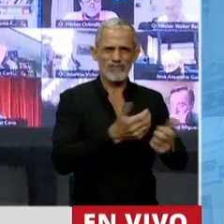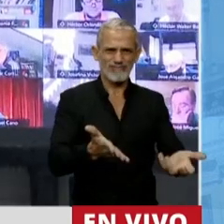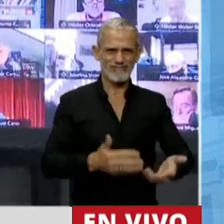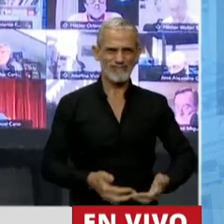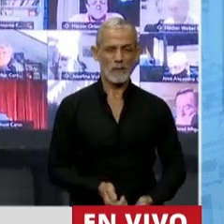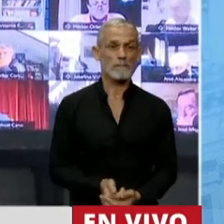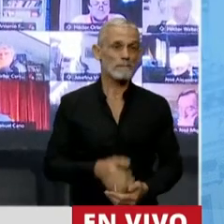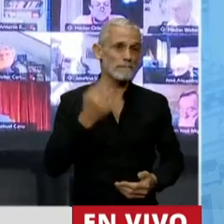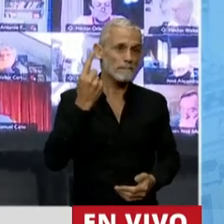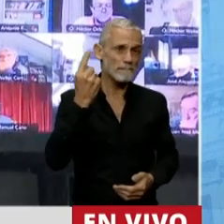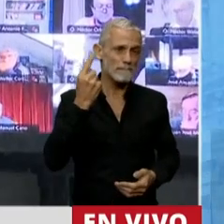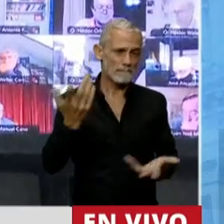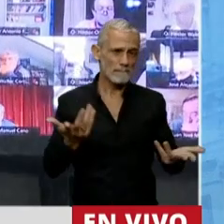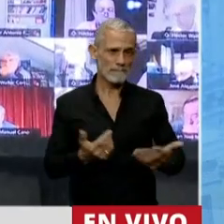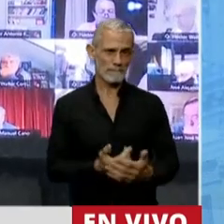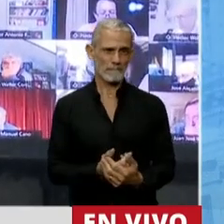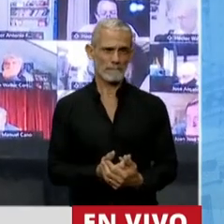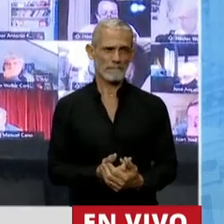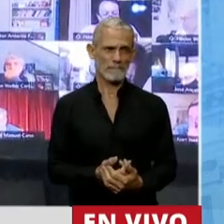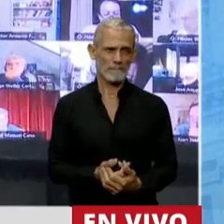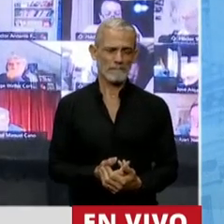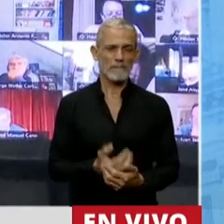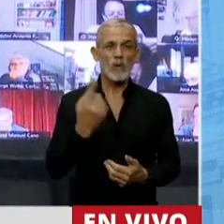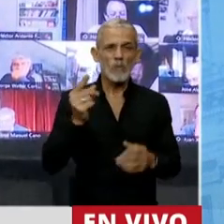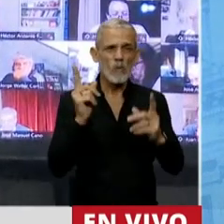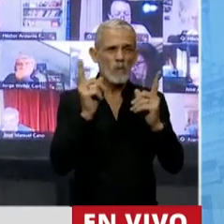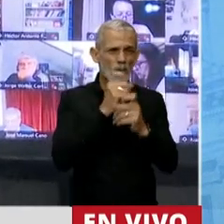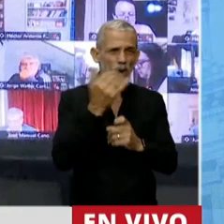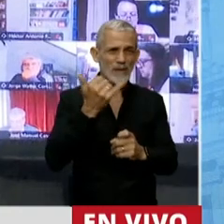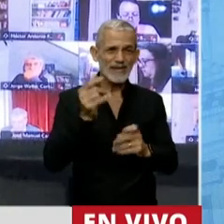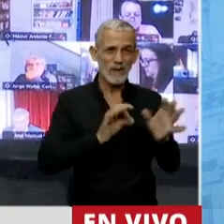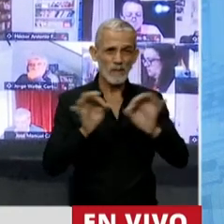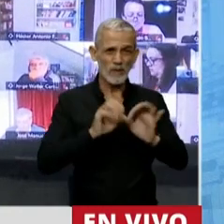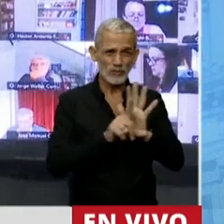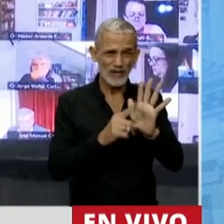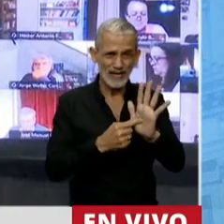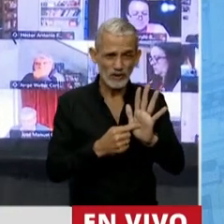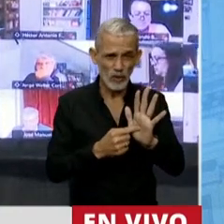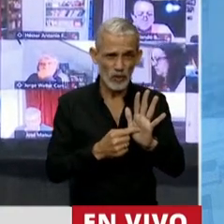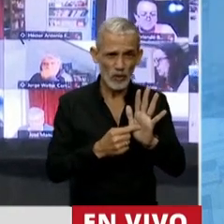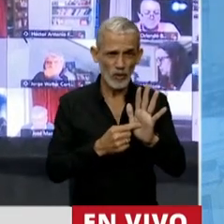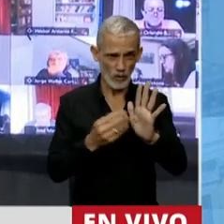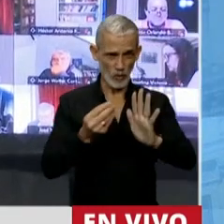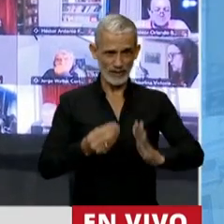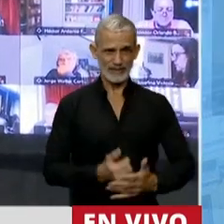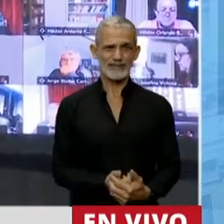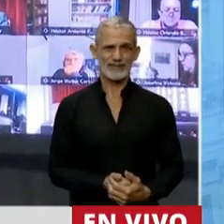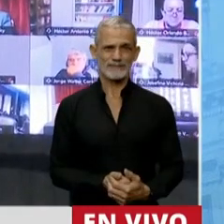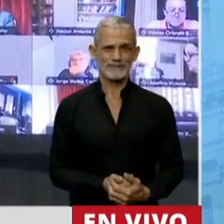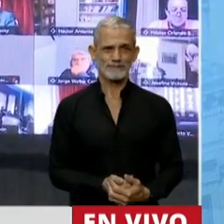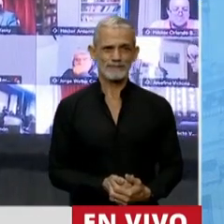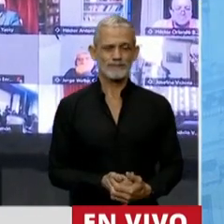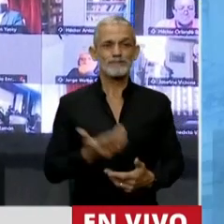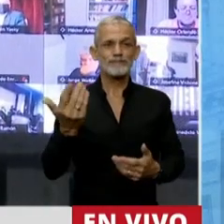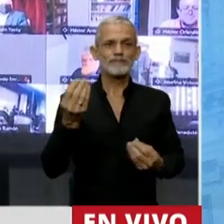Uno de los problemas que tiene este proyecto, Presidente, es